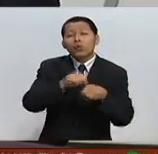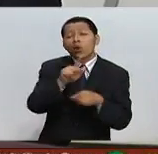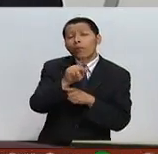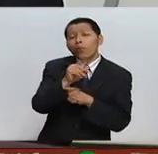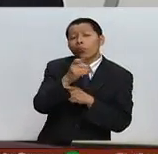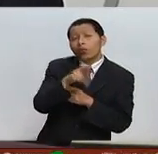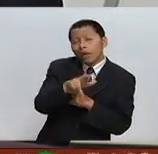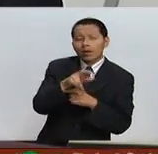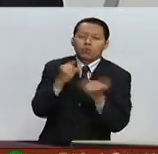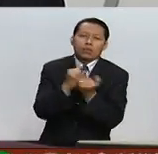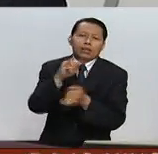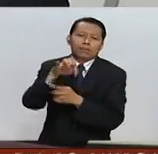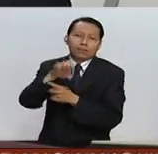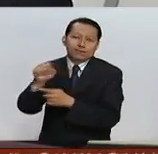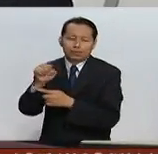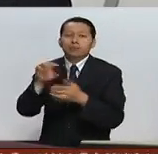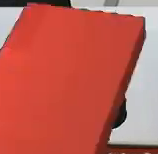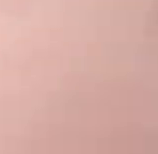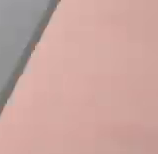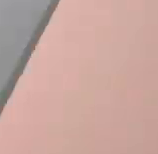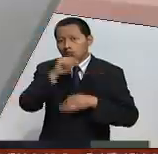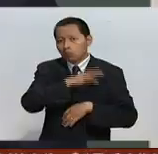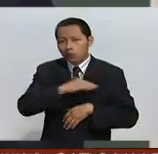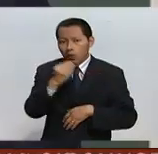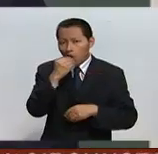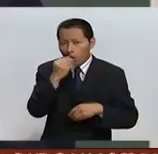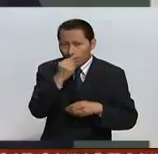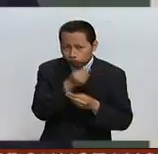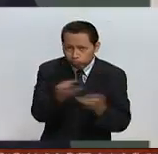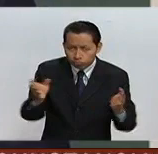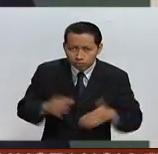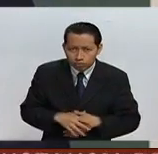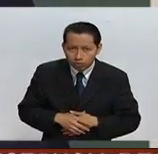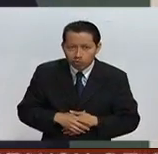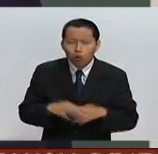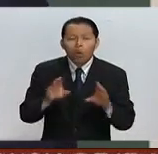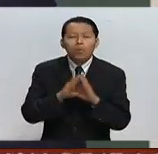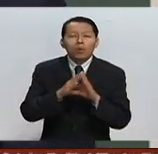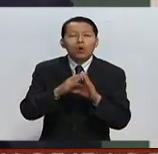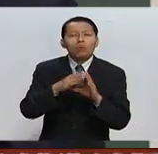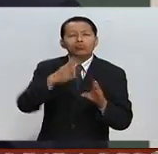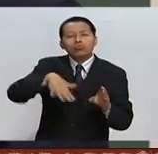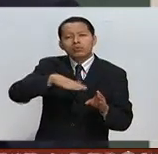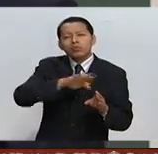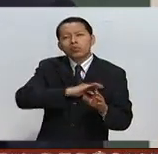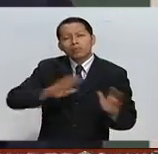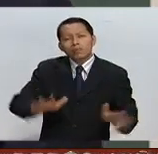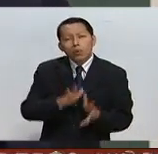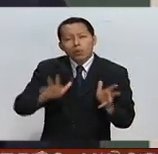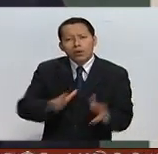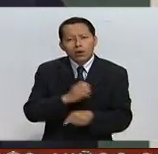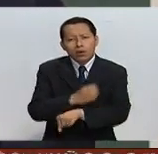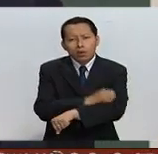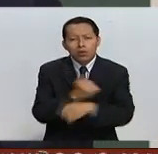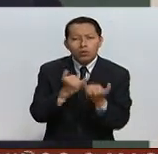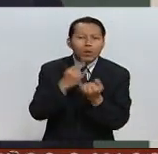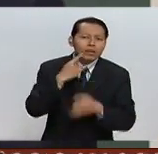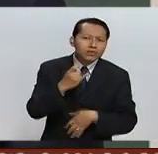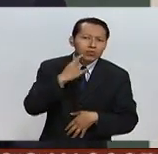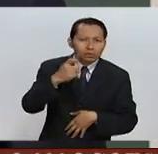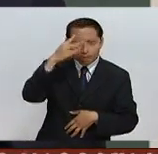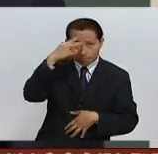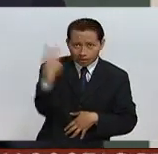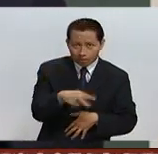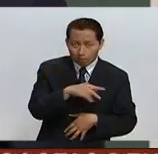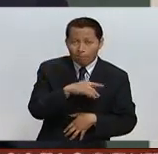anunció la Jornada Nacional de Alimentación. Se buscará promover y acompañar los esfuerzos de los mexicanos para